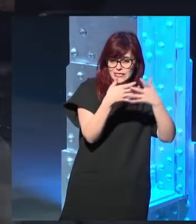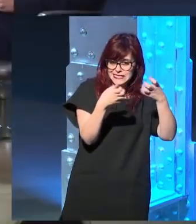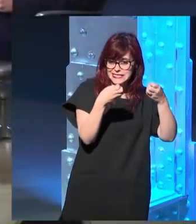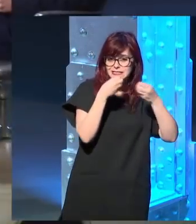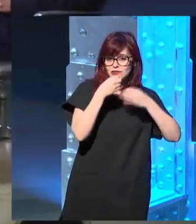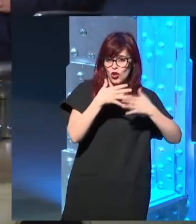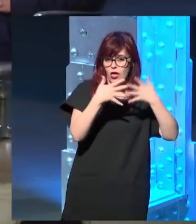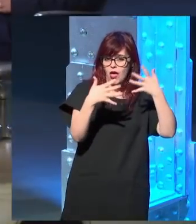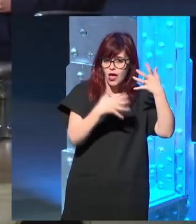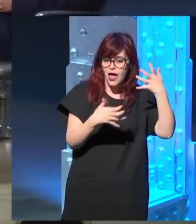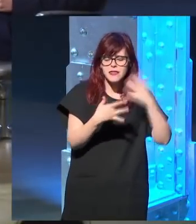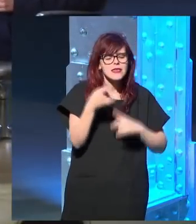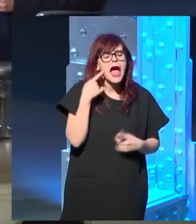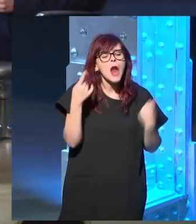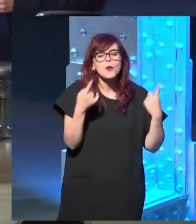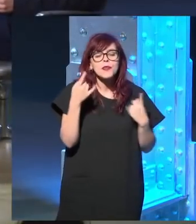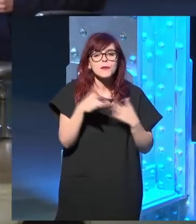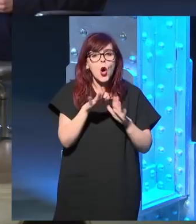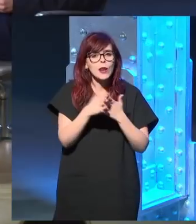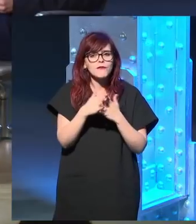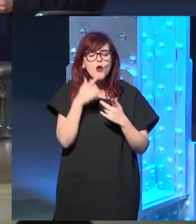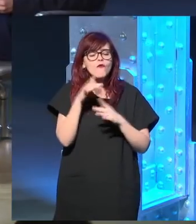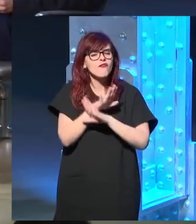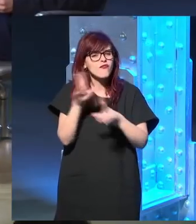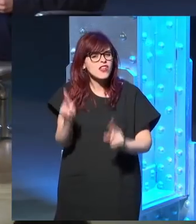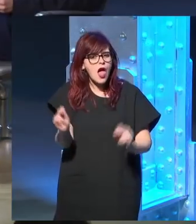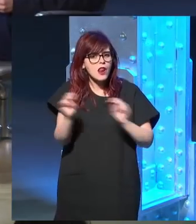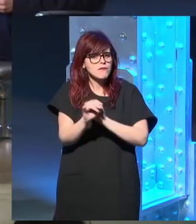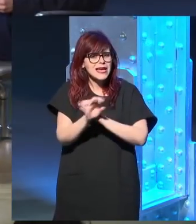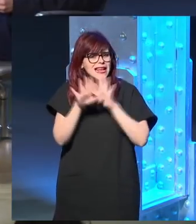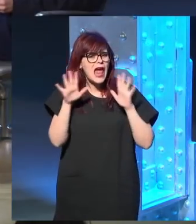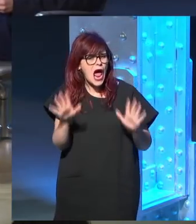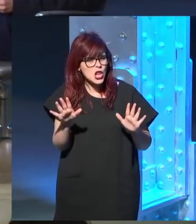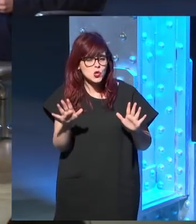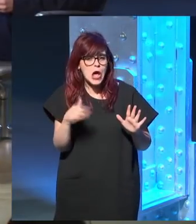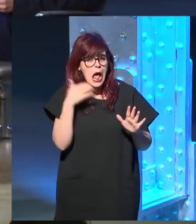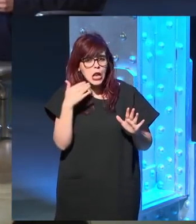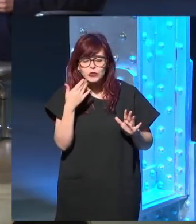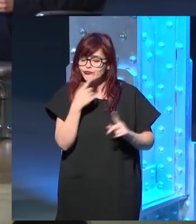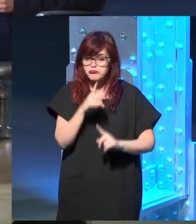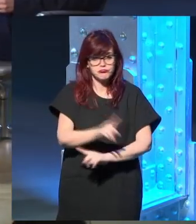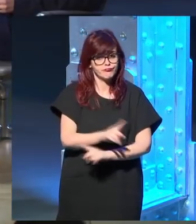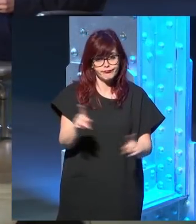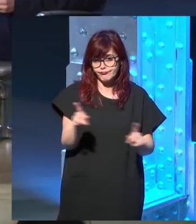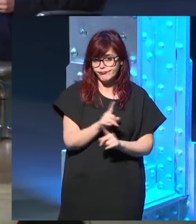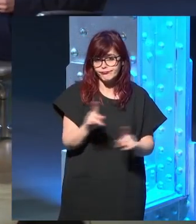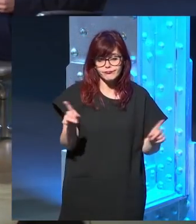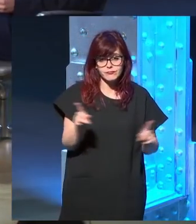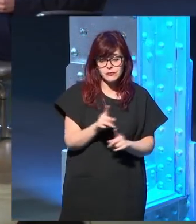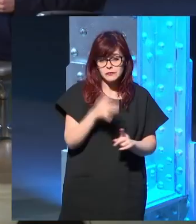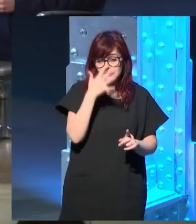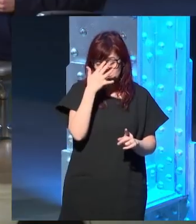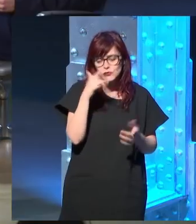¿Y alguna vez has tenido el final claro de un libro? antes de... No, no. Lo que tengo claro es que